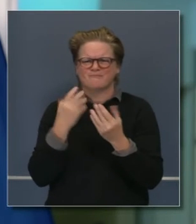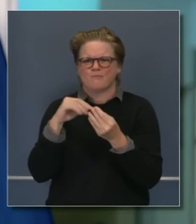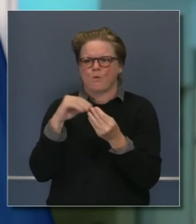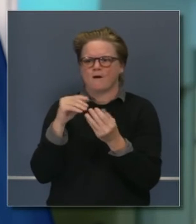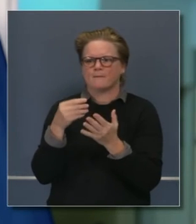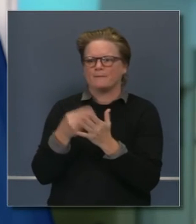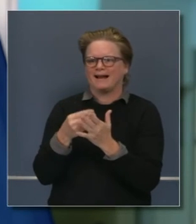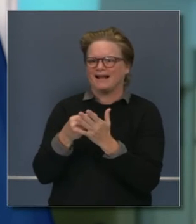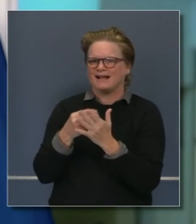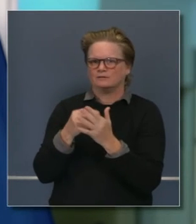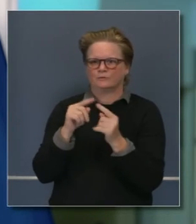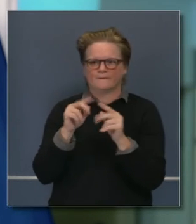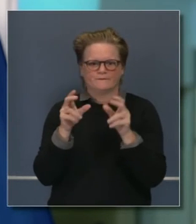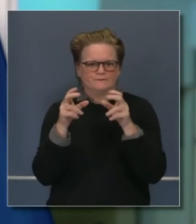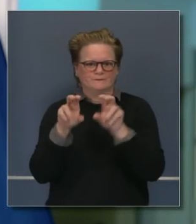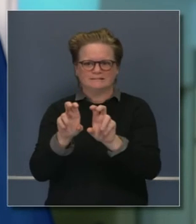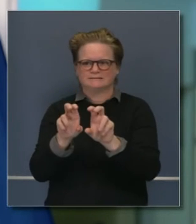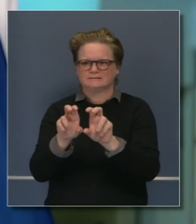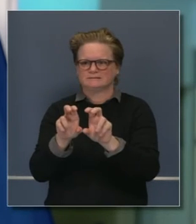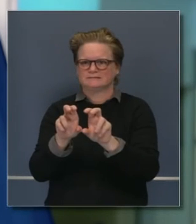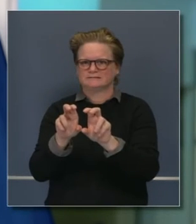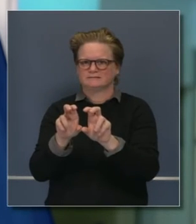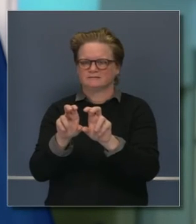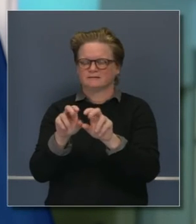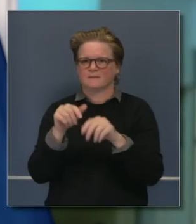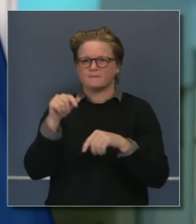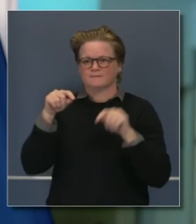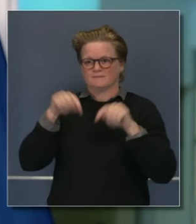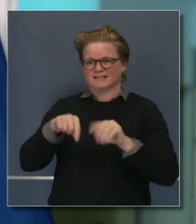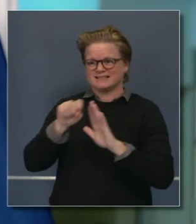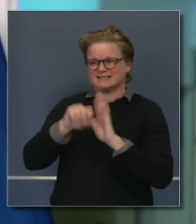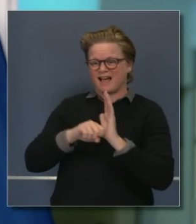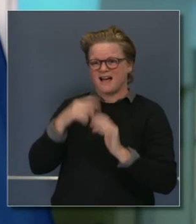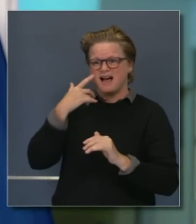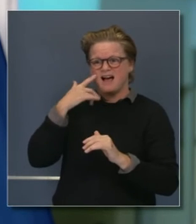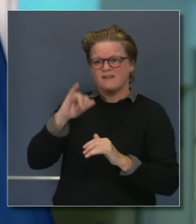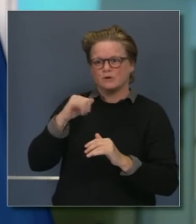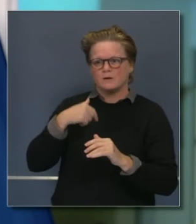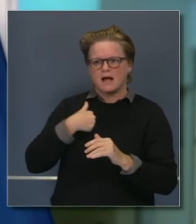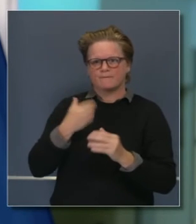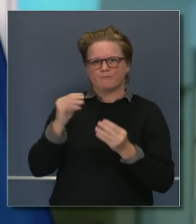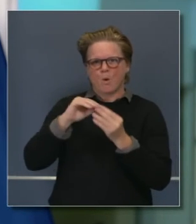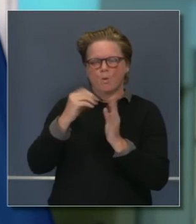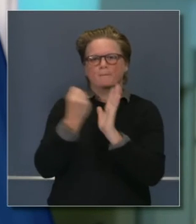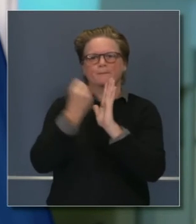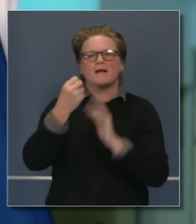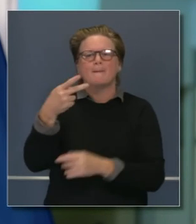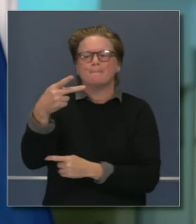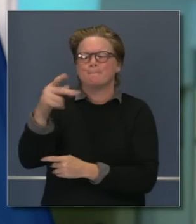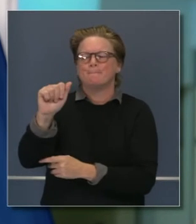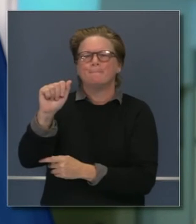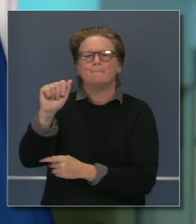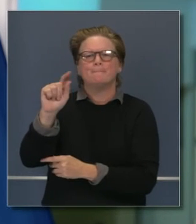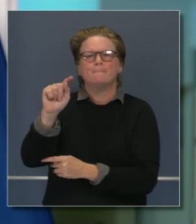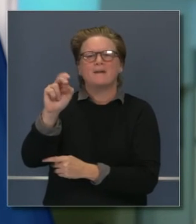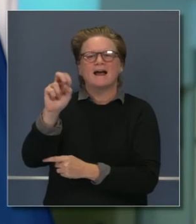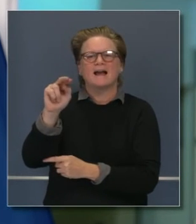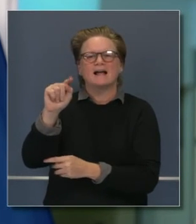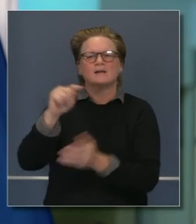capital para inversiones, más que cualquier otro estado en el país. No nos sorprende a nadie que